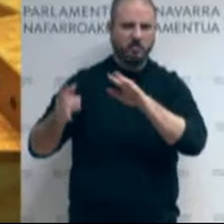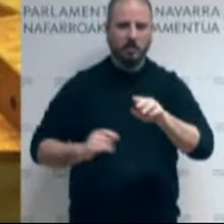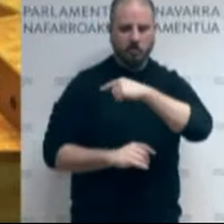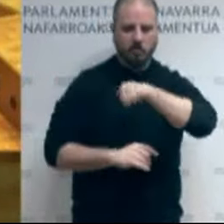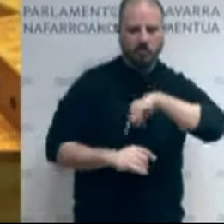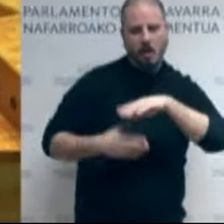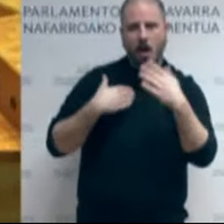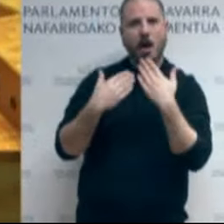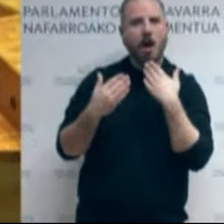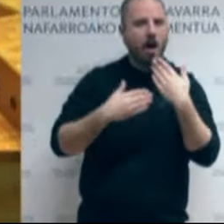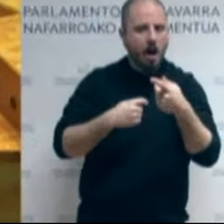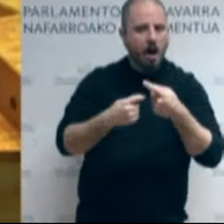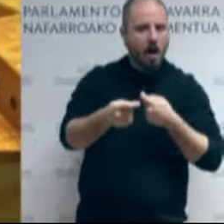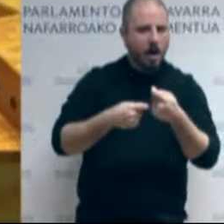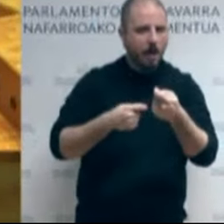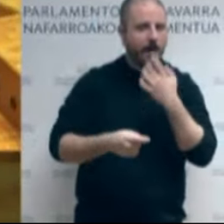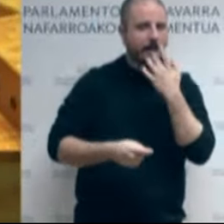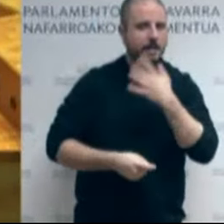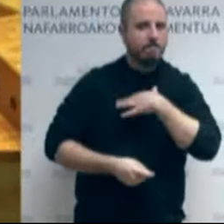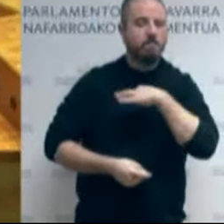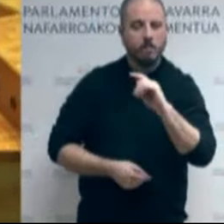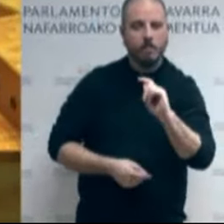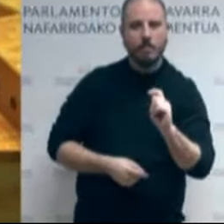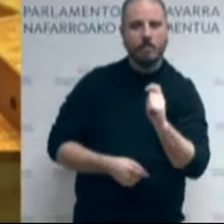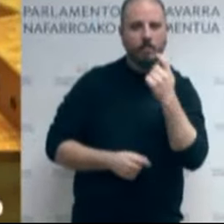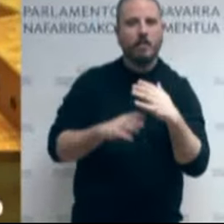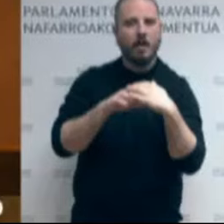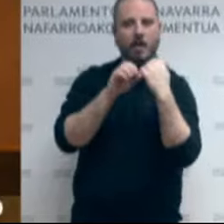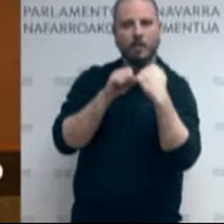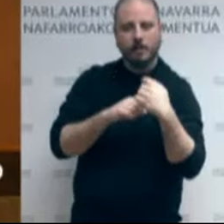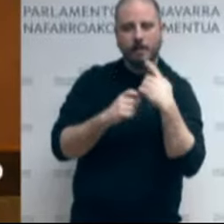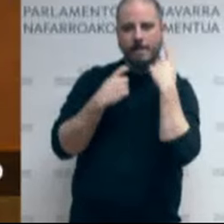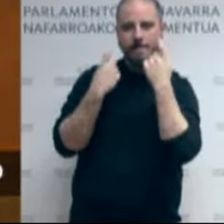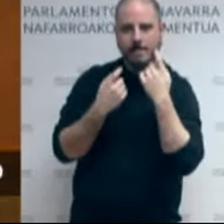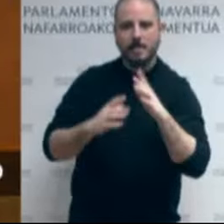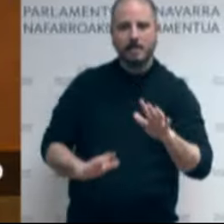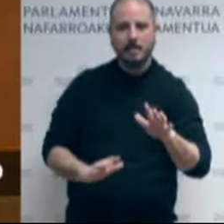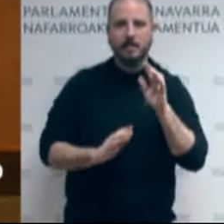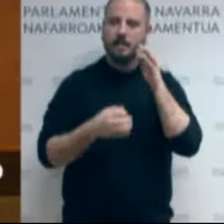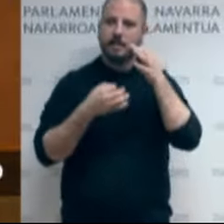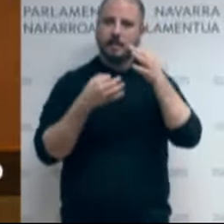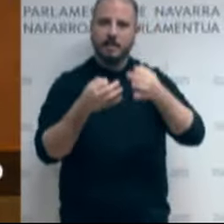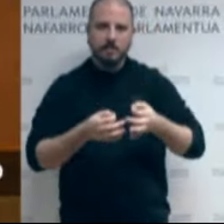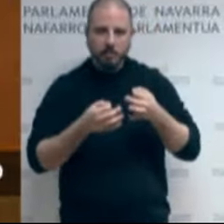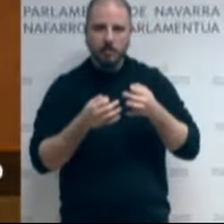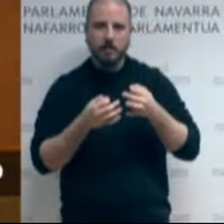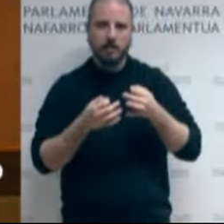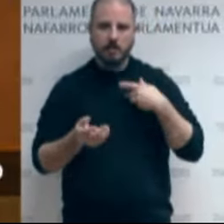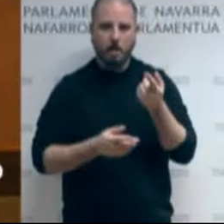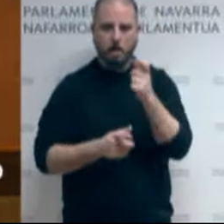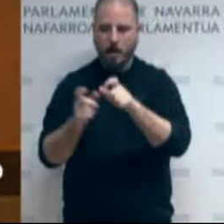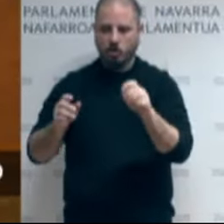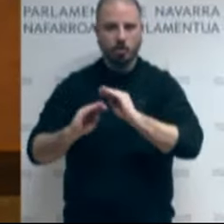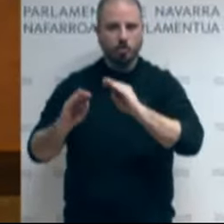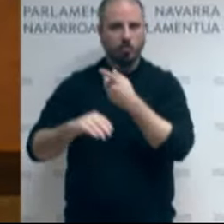y, cuando es posible, alcanzando acuerdos, siempre poniendo en el centro las necesidades de la gente.